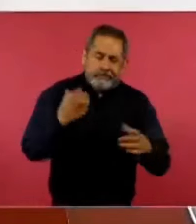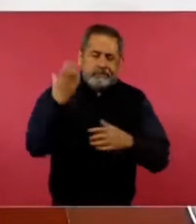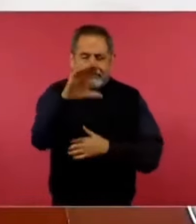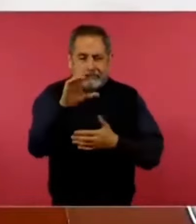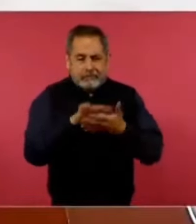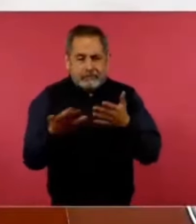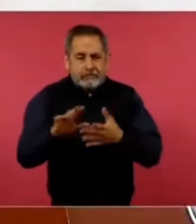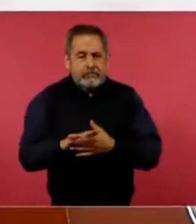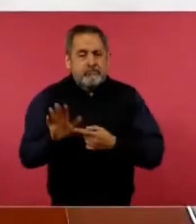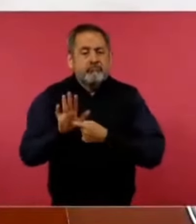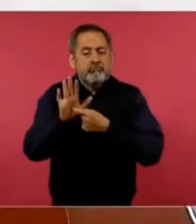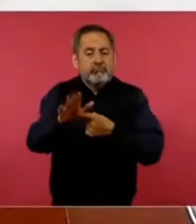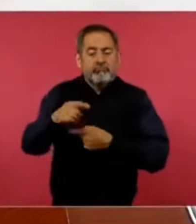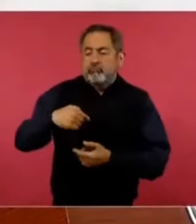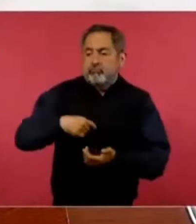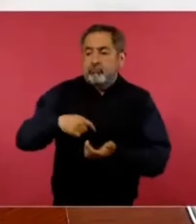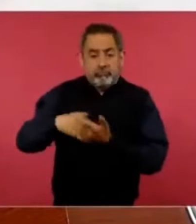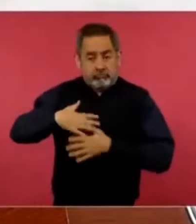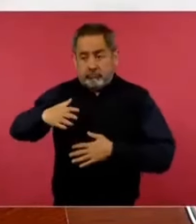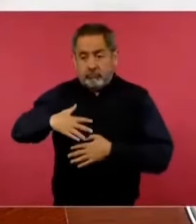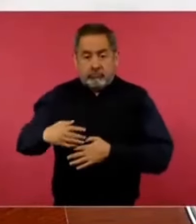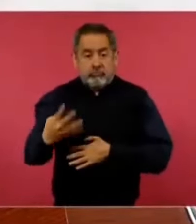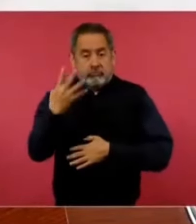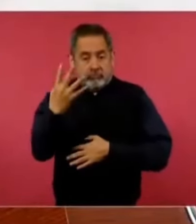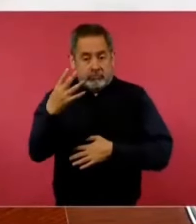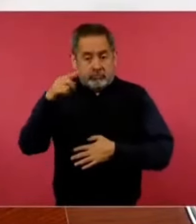nosotros traemos 4.5 anual,